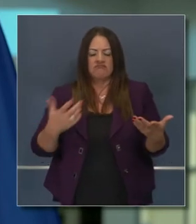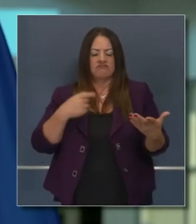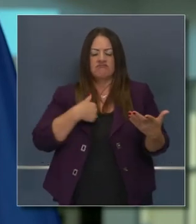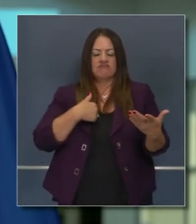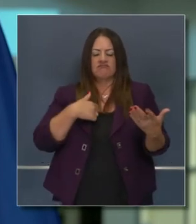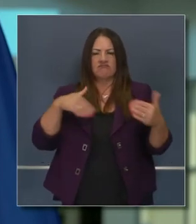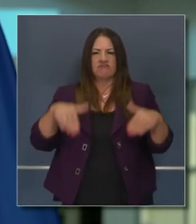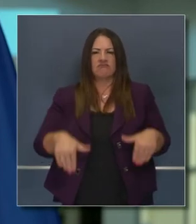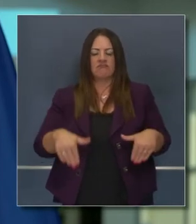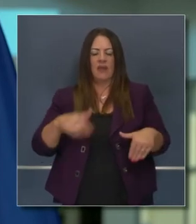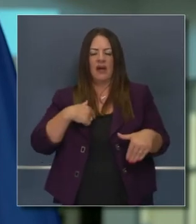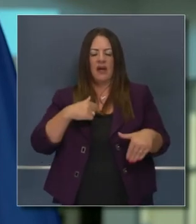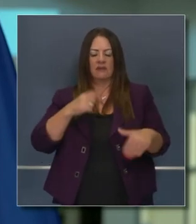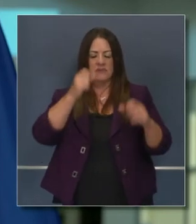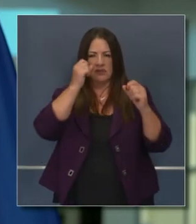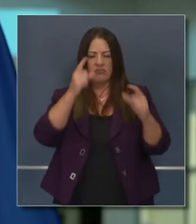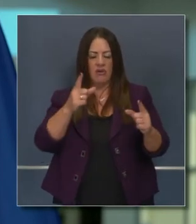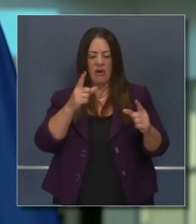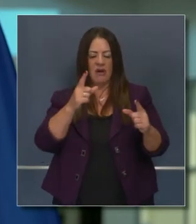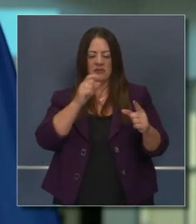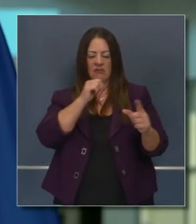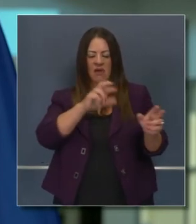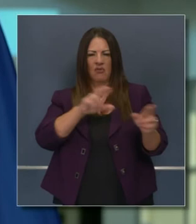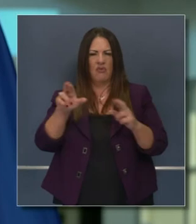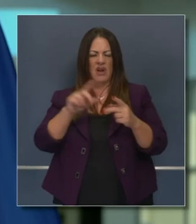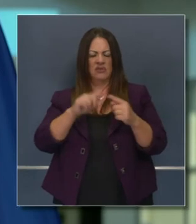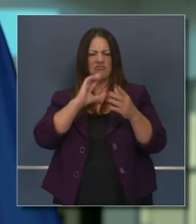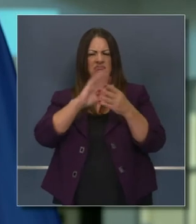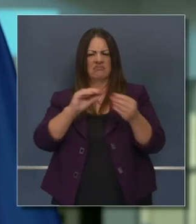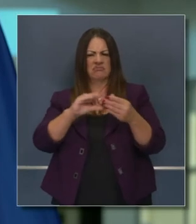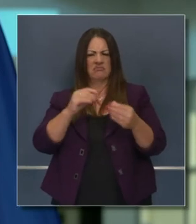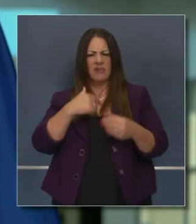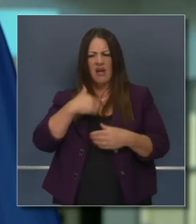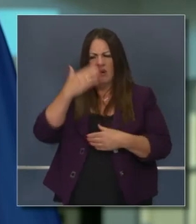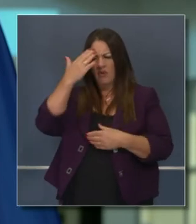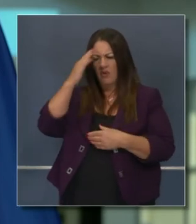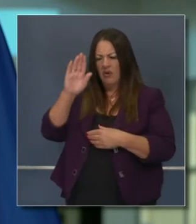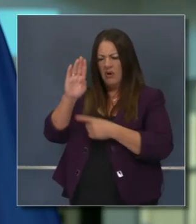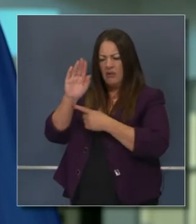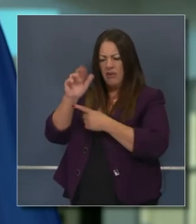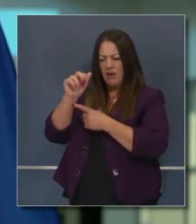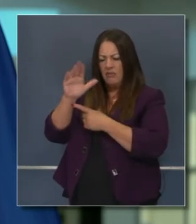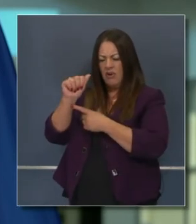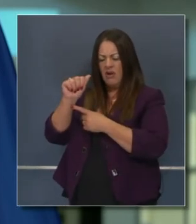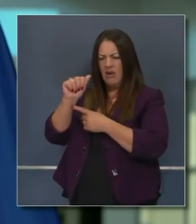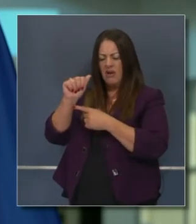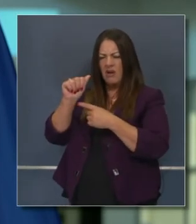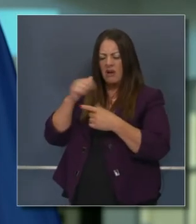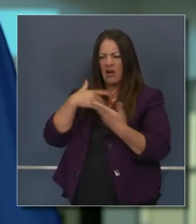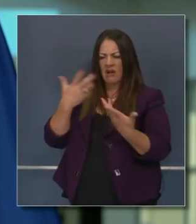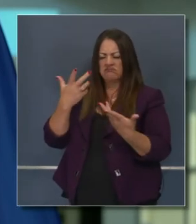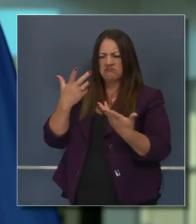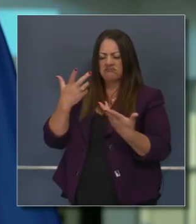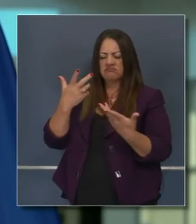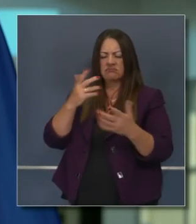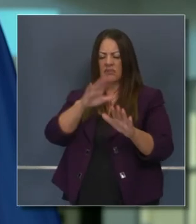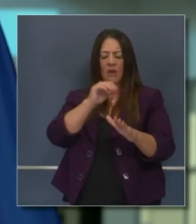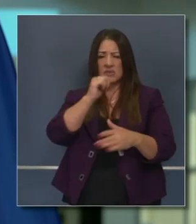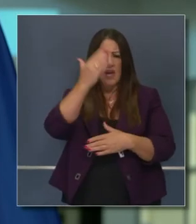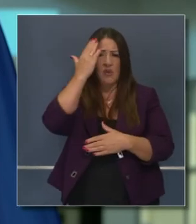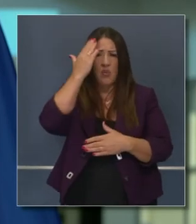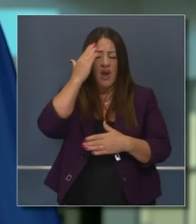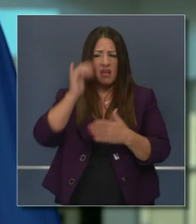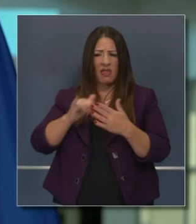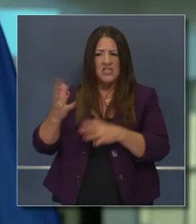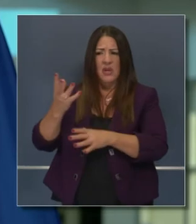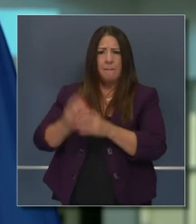quiere decirnos? Sí, me agarró de sorpresa. Me encantaba a Barbara, así que permítame digerir esta noticia.